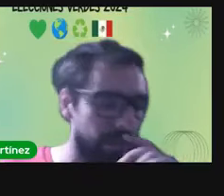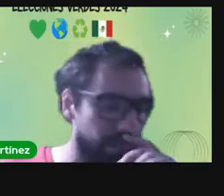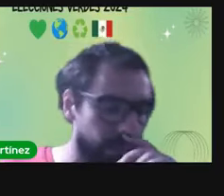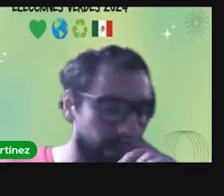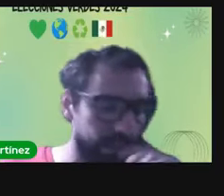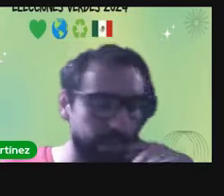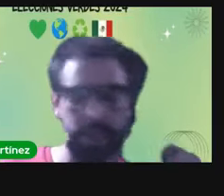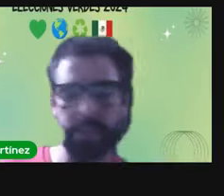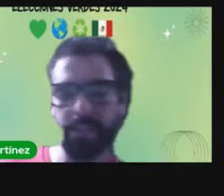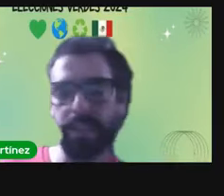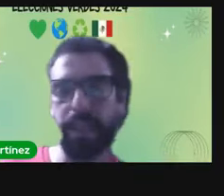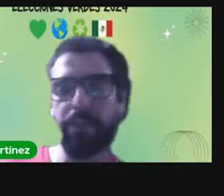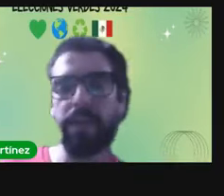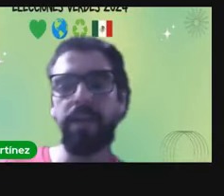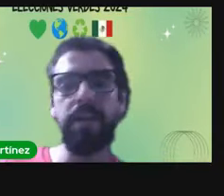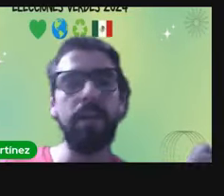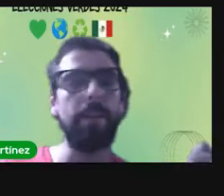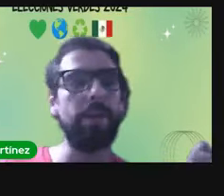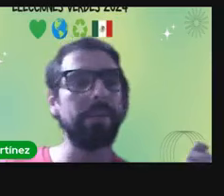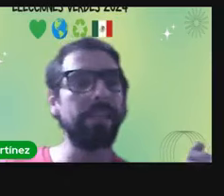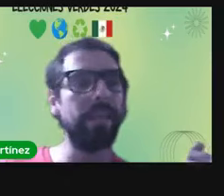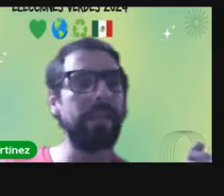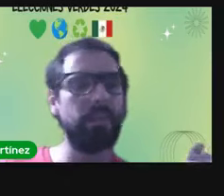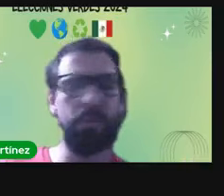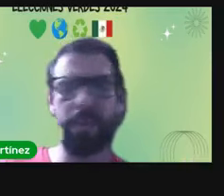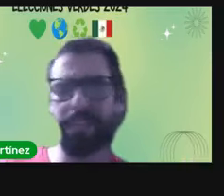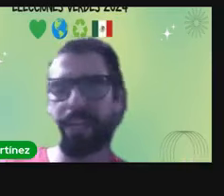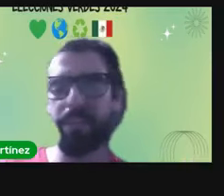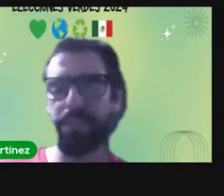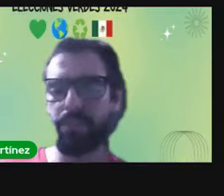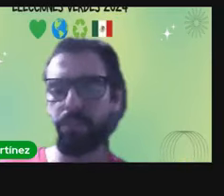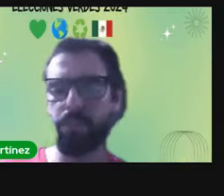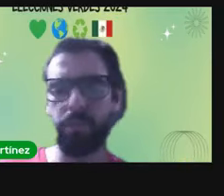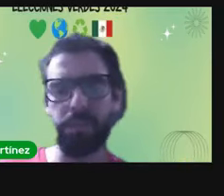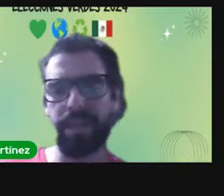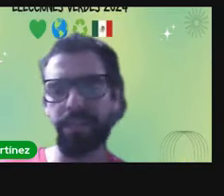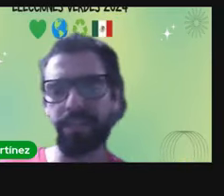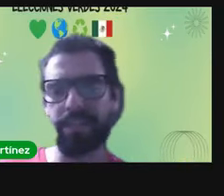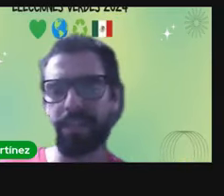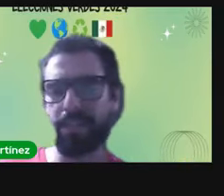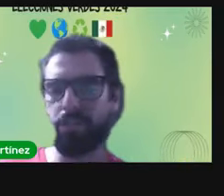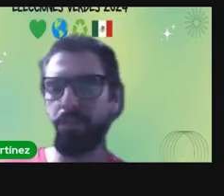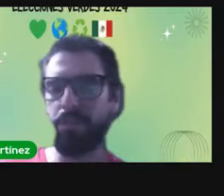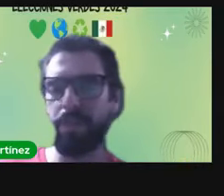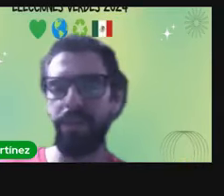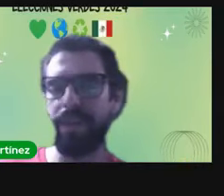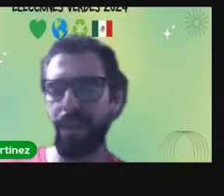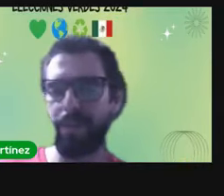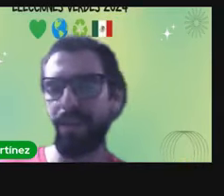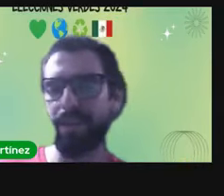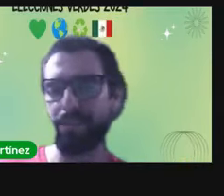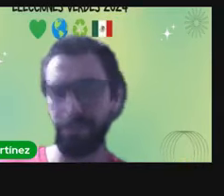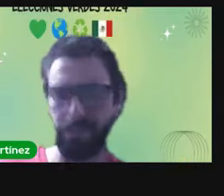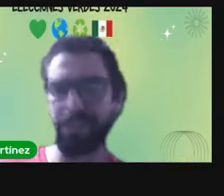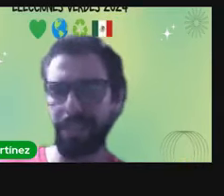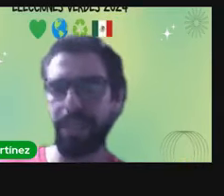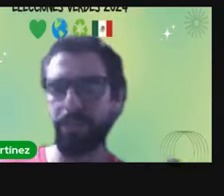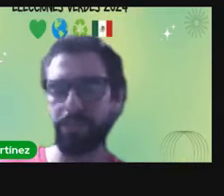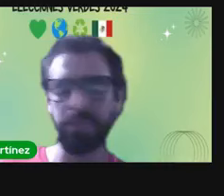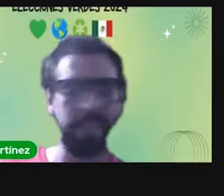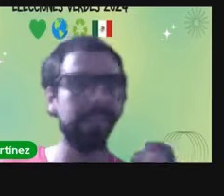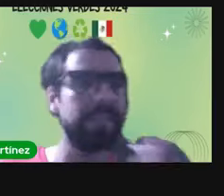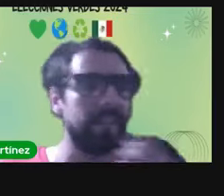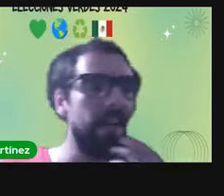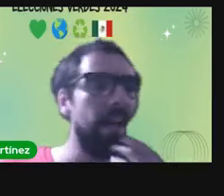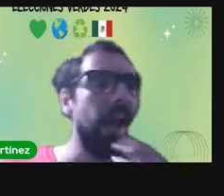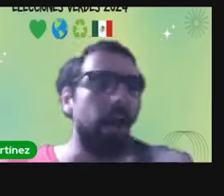la discusión respecto a garantizar el agua pero más que nada como para atraer inversión no para garantizar el derecho humano al agua y que las personas tengan agua